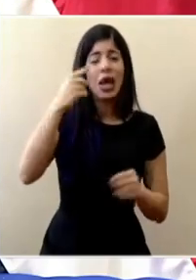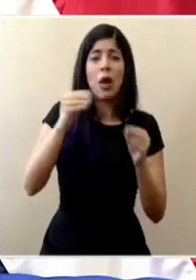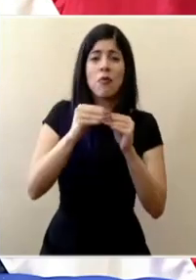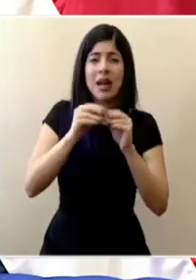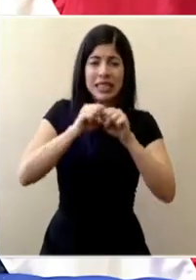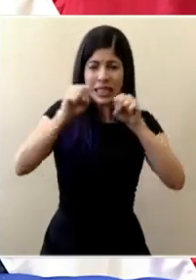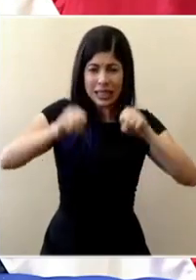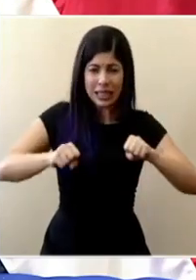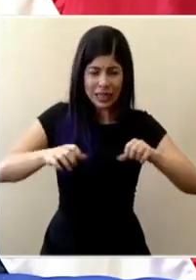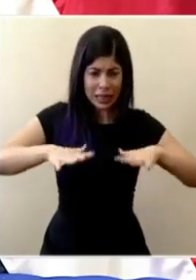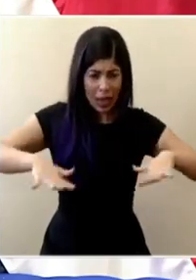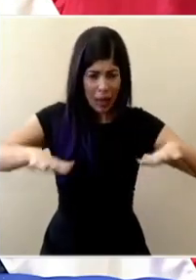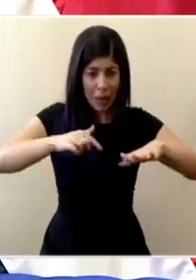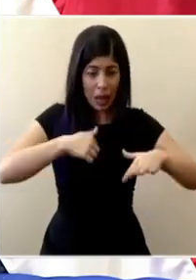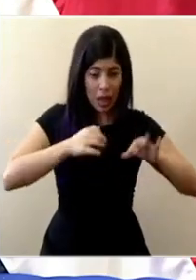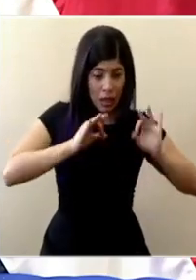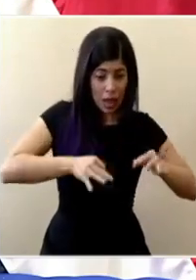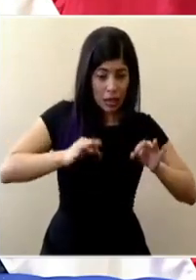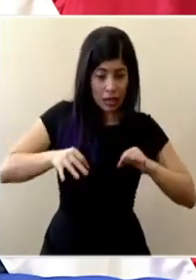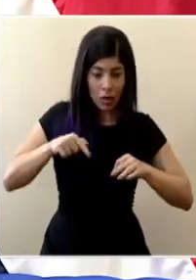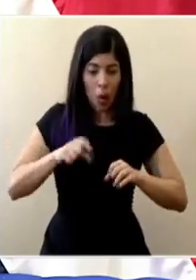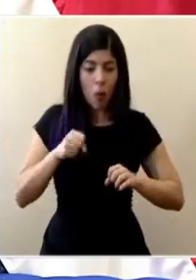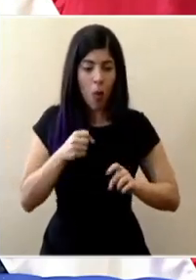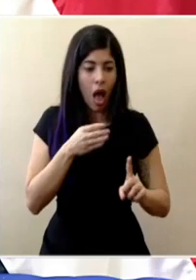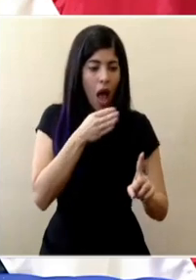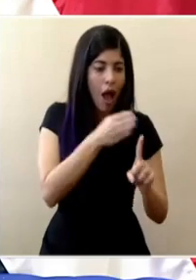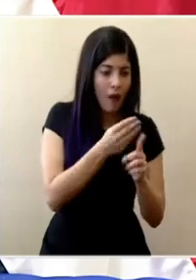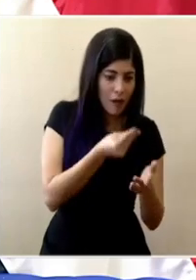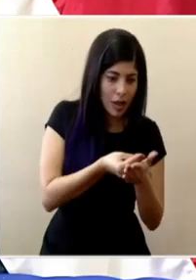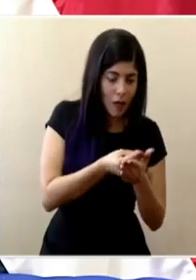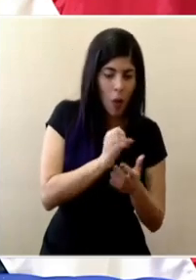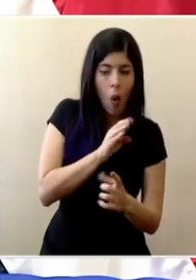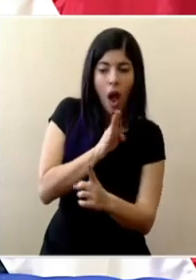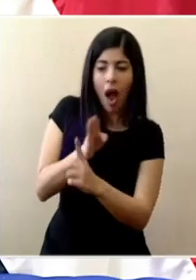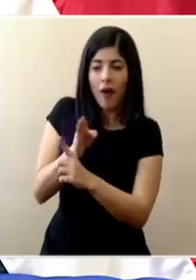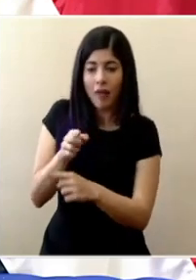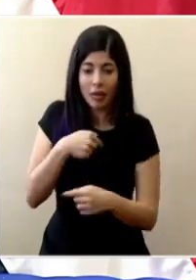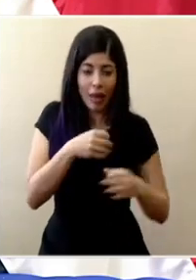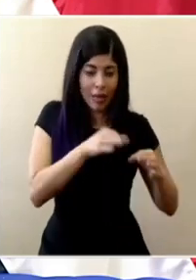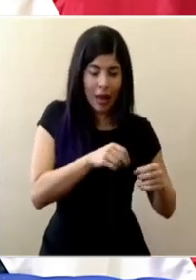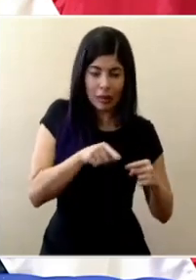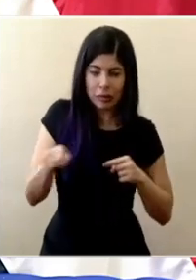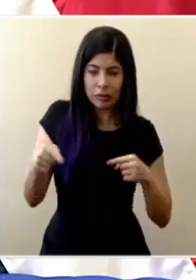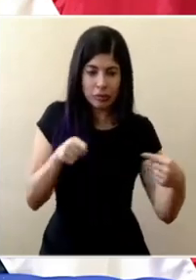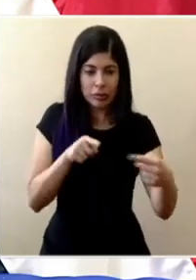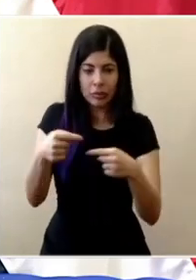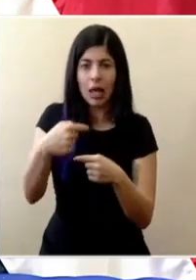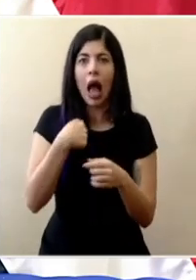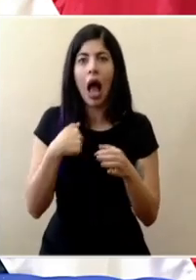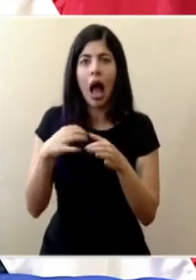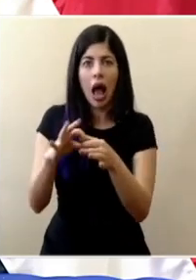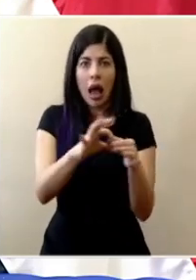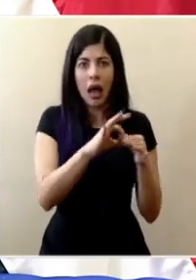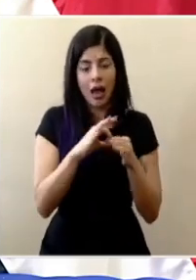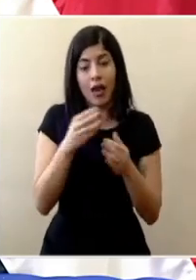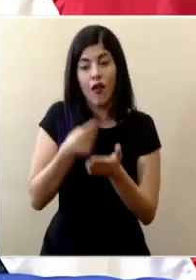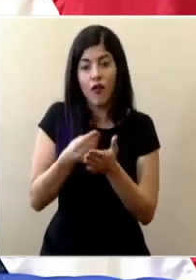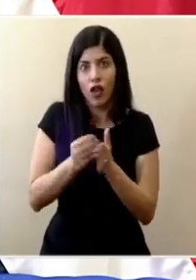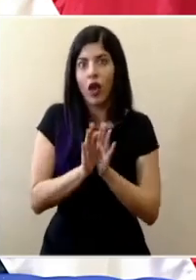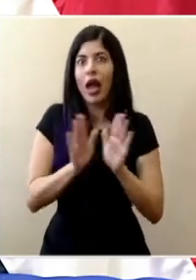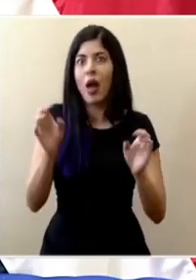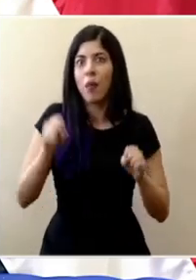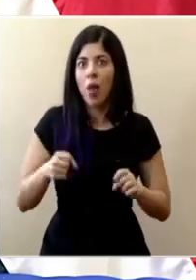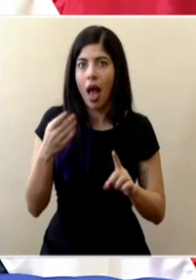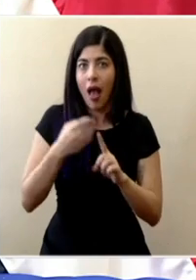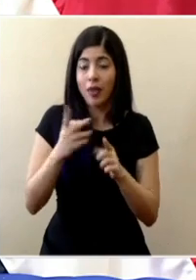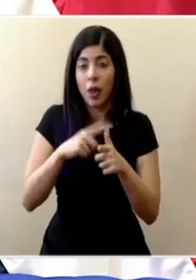sistémica donde cada decisión que tomamos afecta la liquidez de otra medida y afecta la liquidez en su conjunto por